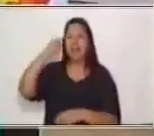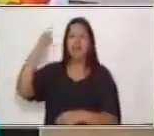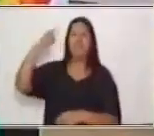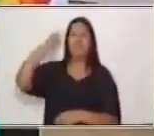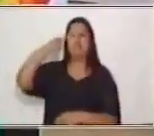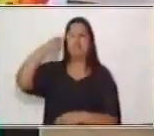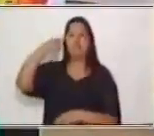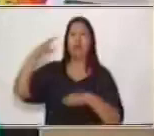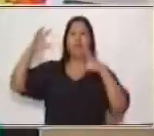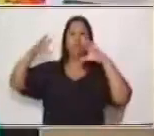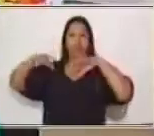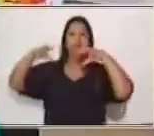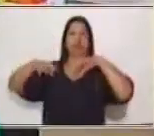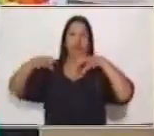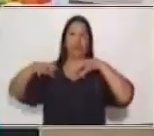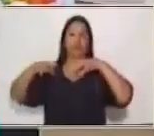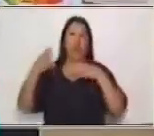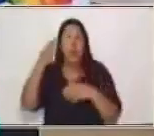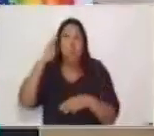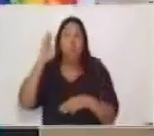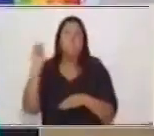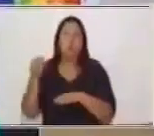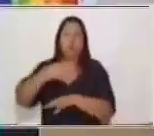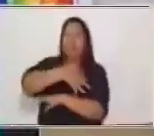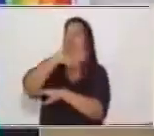siempre después de la lluvia, verdad.